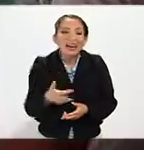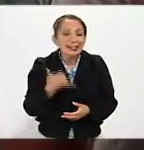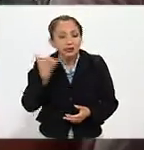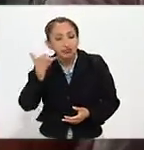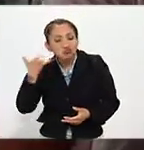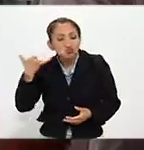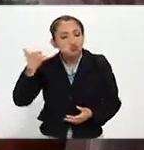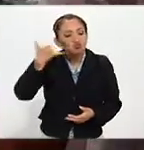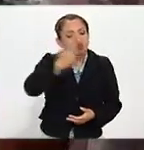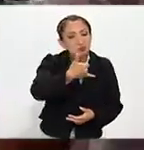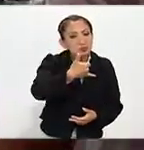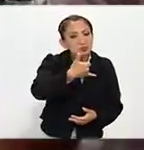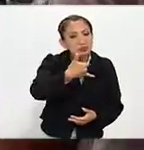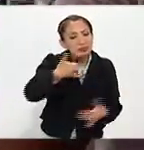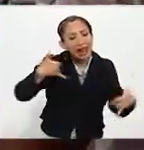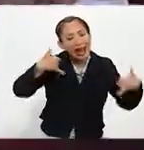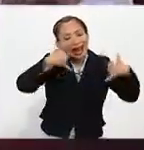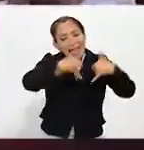llamarla,